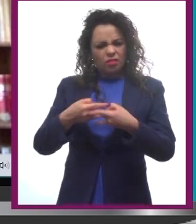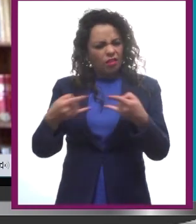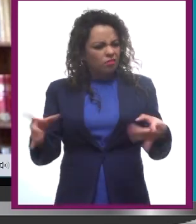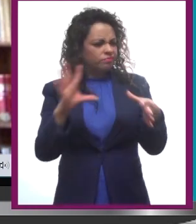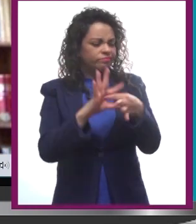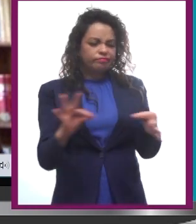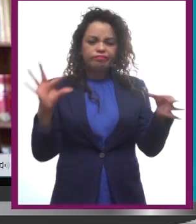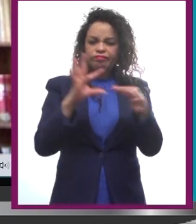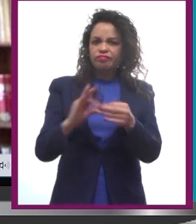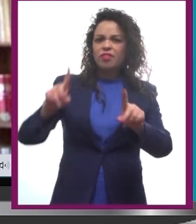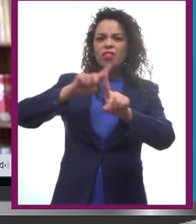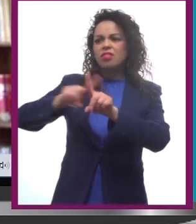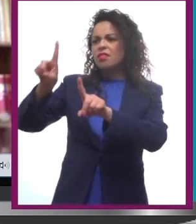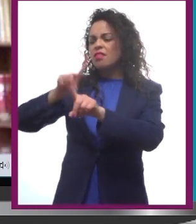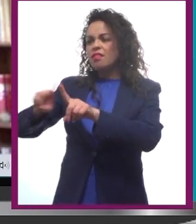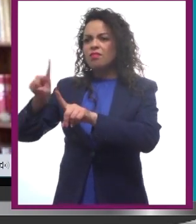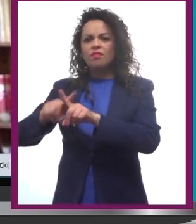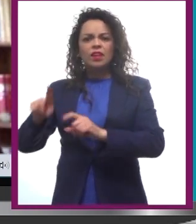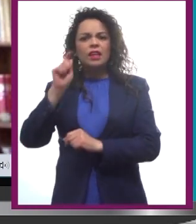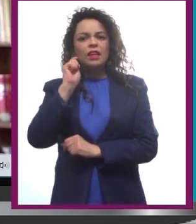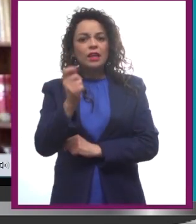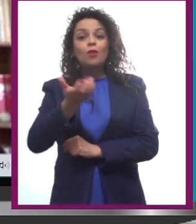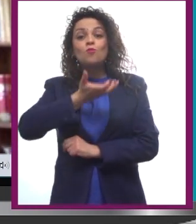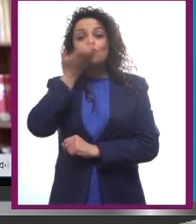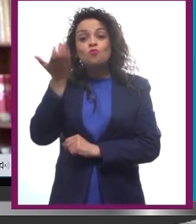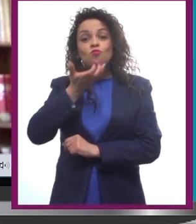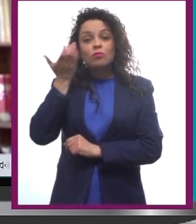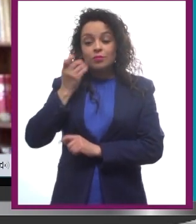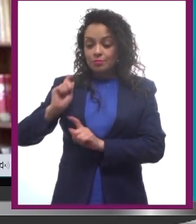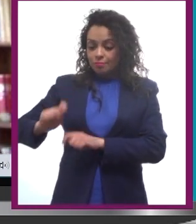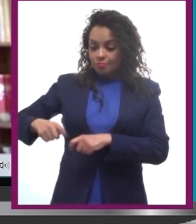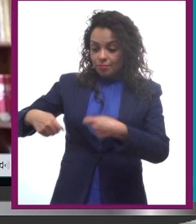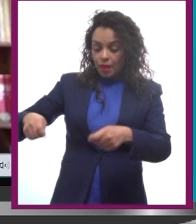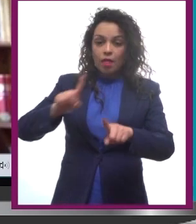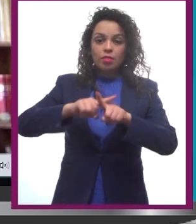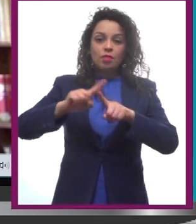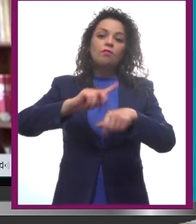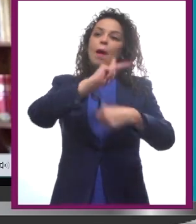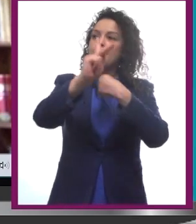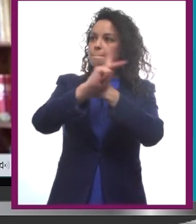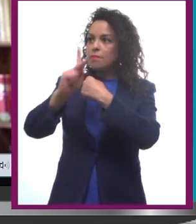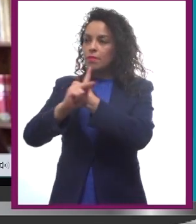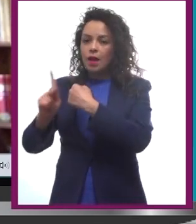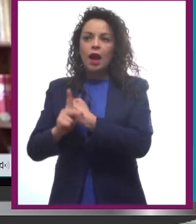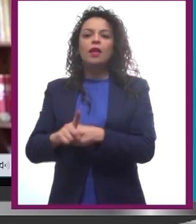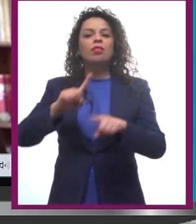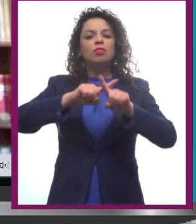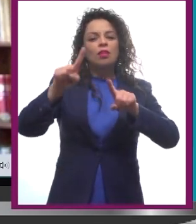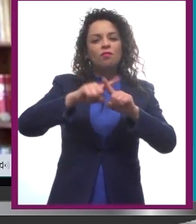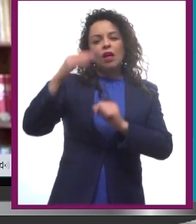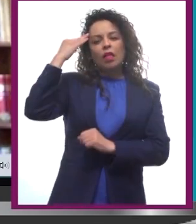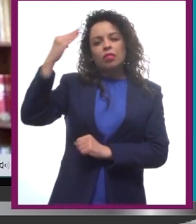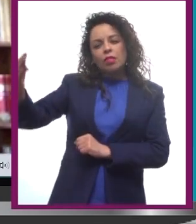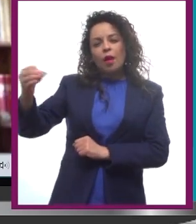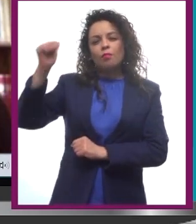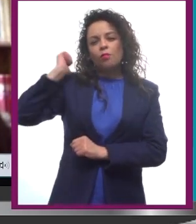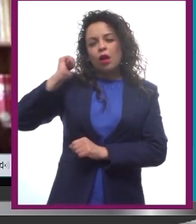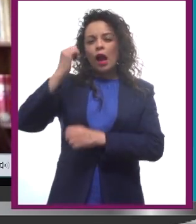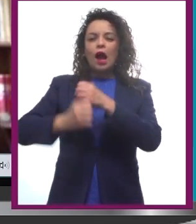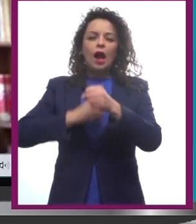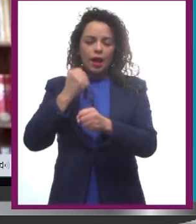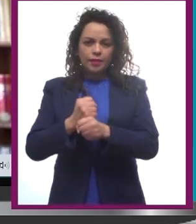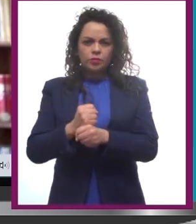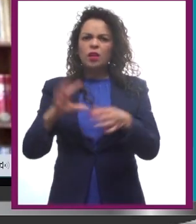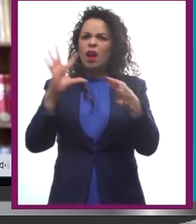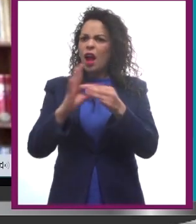en las diferentes tradiciones de países y épocas. Y se empezó a dar cuenta de algo muy interesante, que